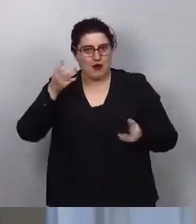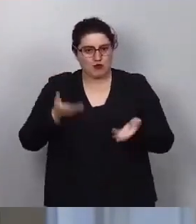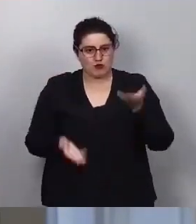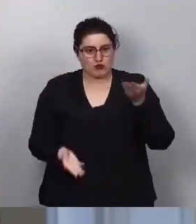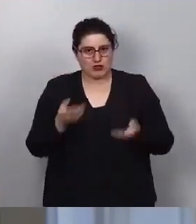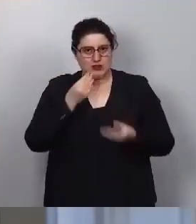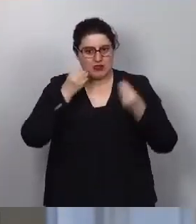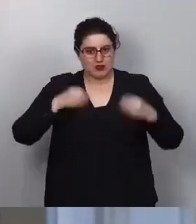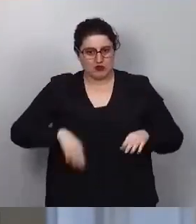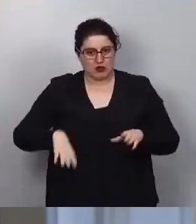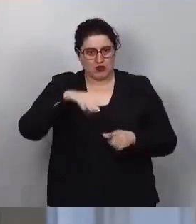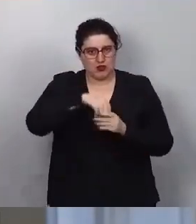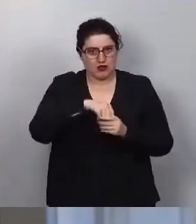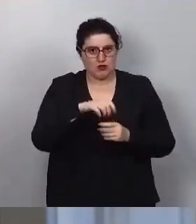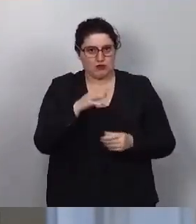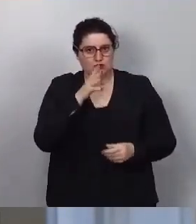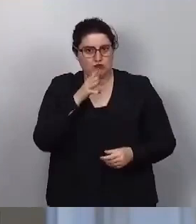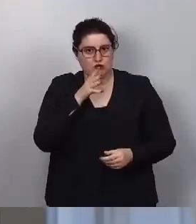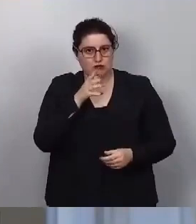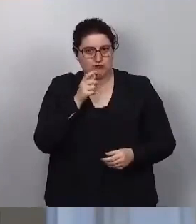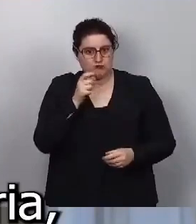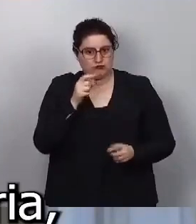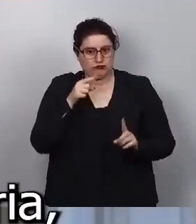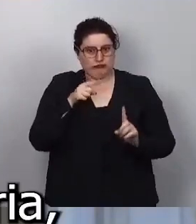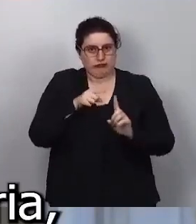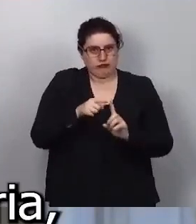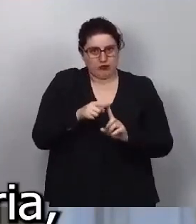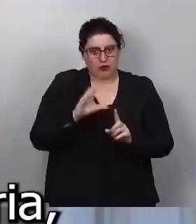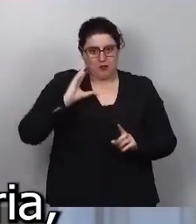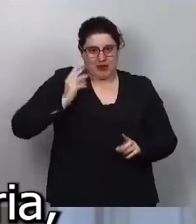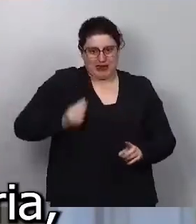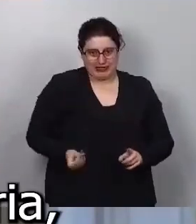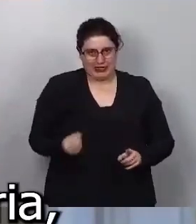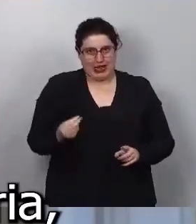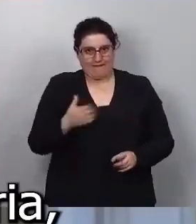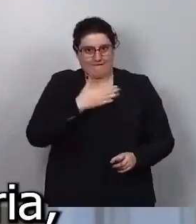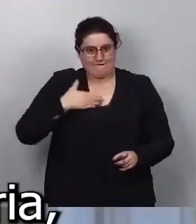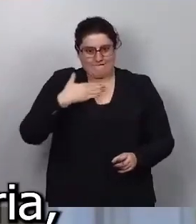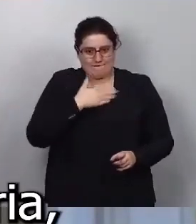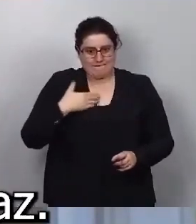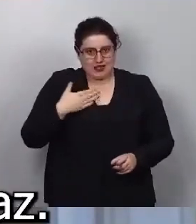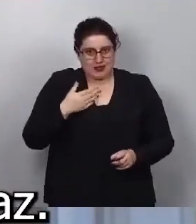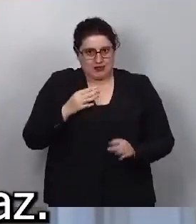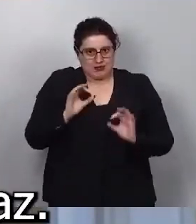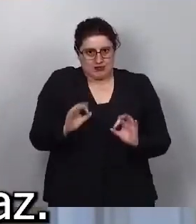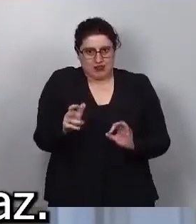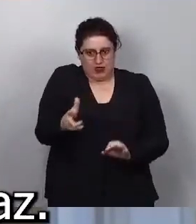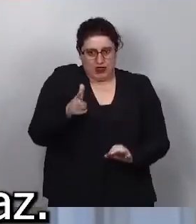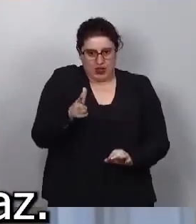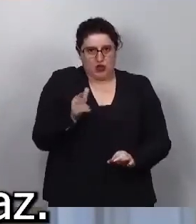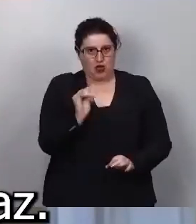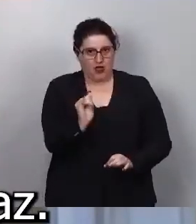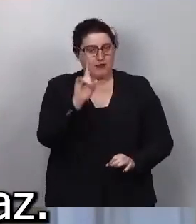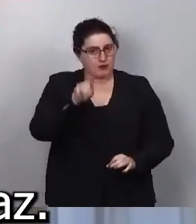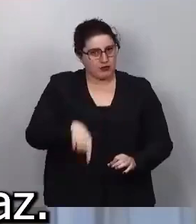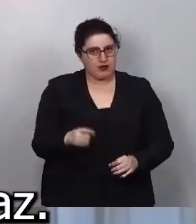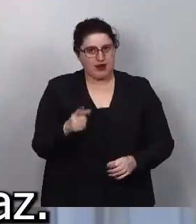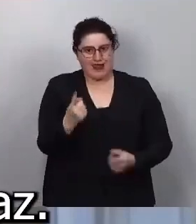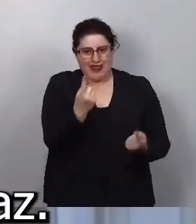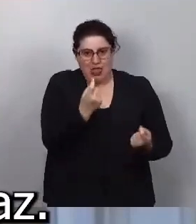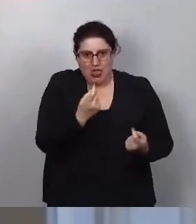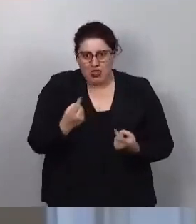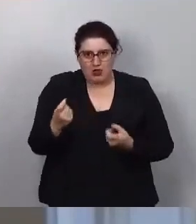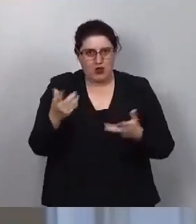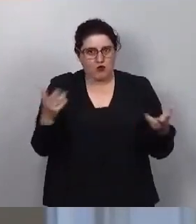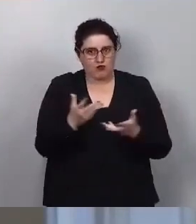legítimas del pueblo de Palestina, es además una necesidad perentoria si queremos entre todos lograr la paz.